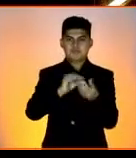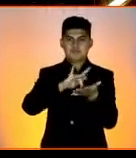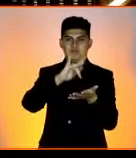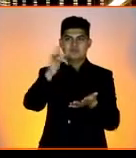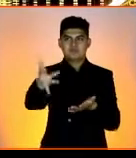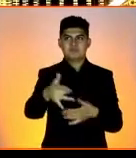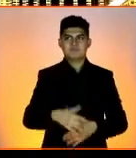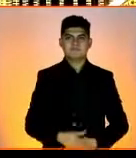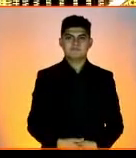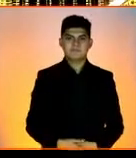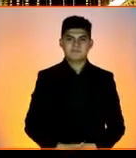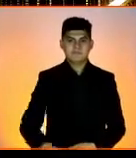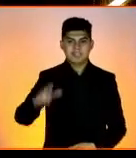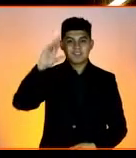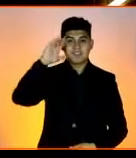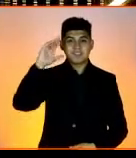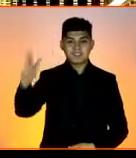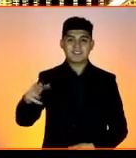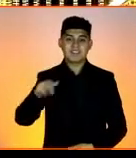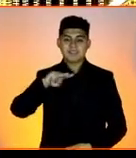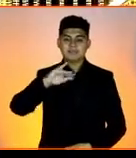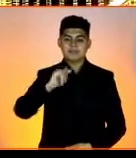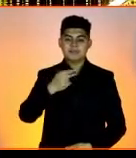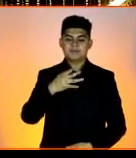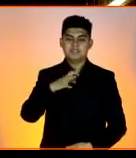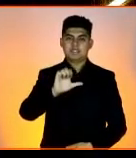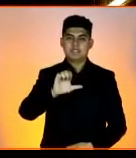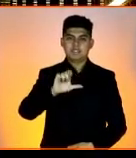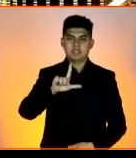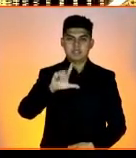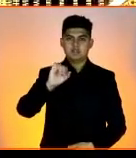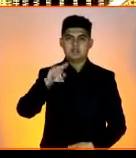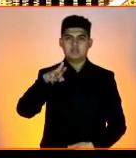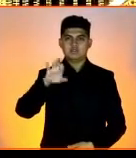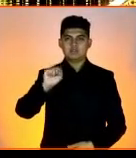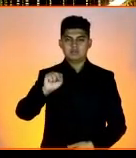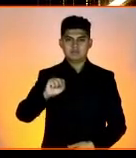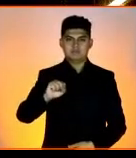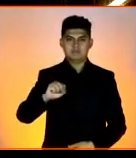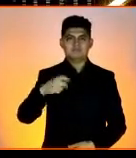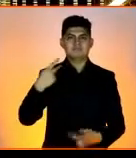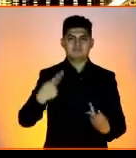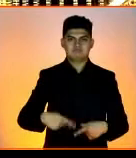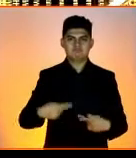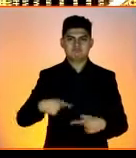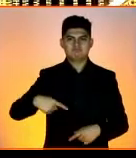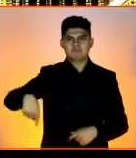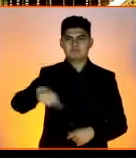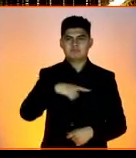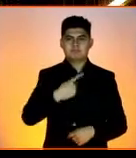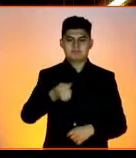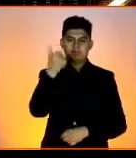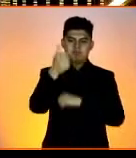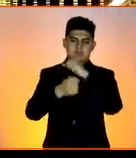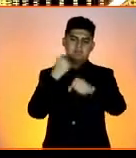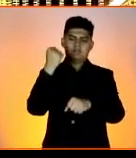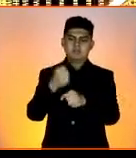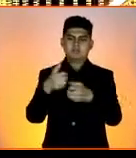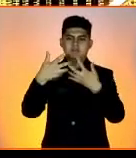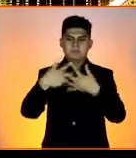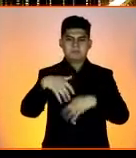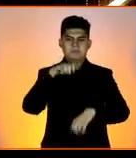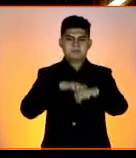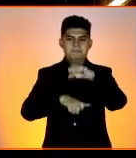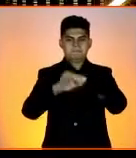Hola, soy Miguel Cosnesby de Cianía Agentes Aduanales y es nuestro primer año siendo empresa socialmente